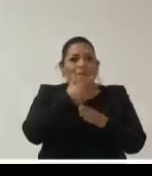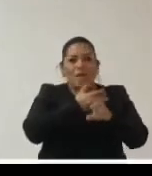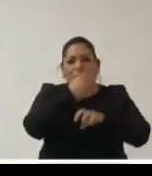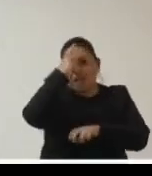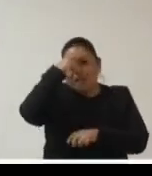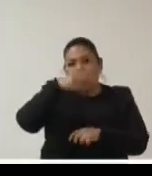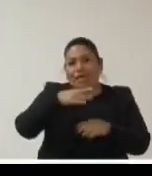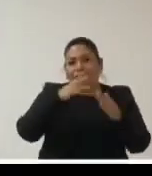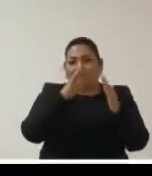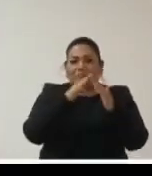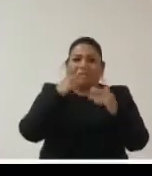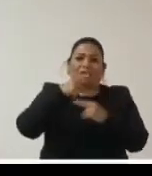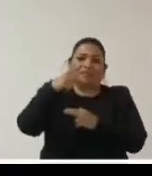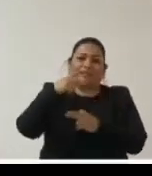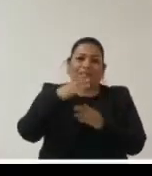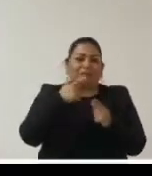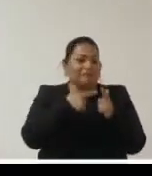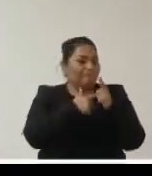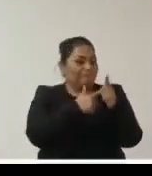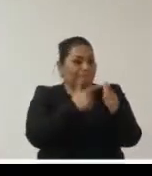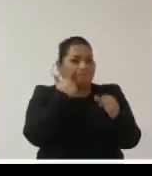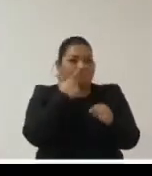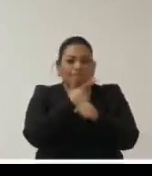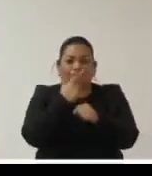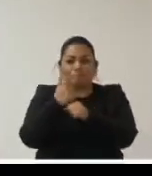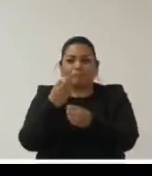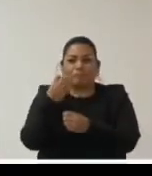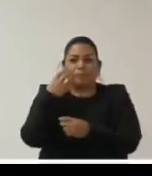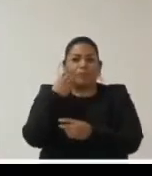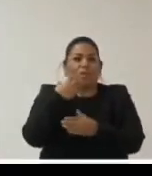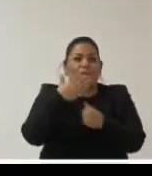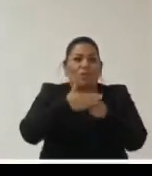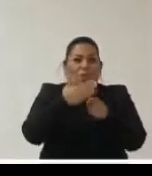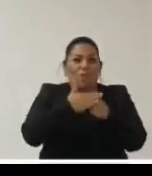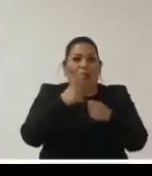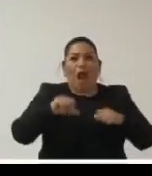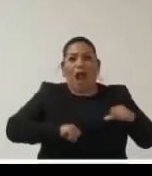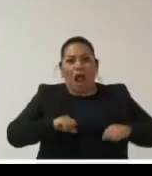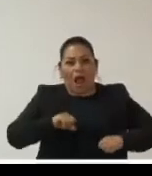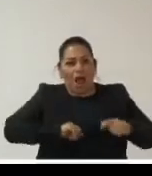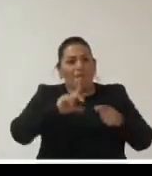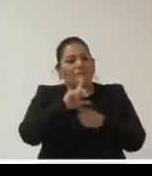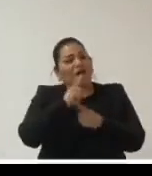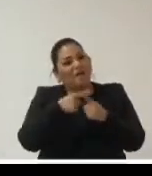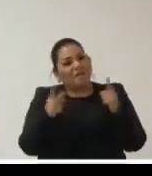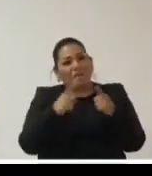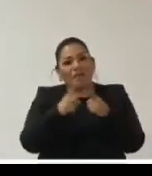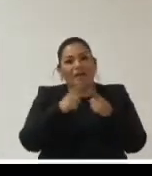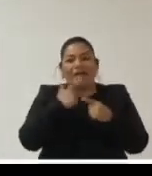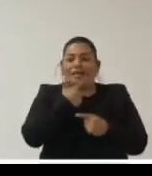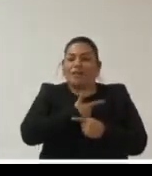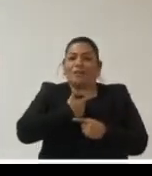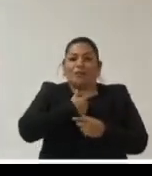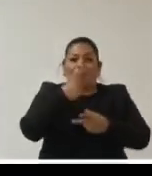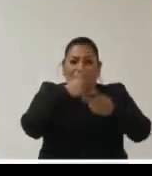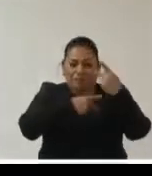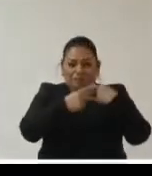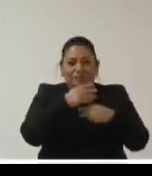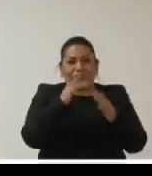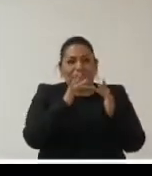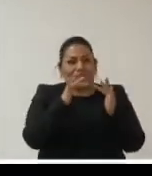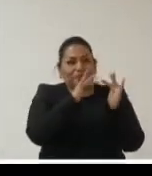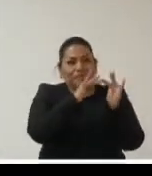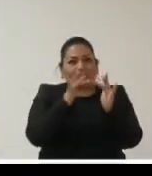México y esperamos seguir viéndonos en muchos otros foros en muchas otras actividades y nos da mucho gusto que hayas podido estar con nosotros